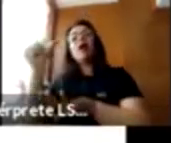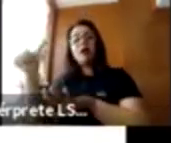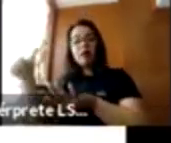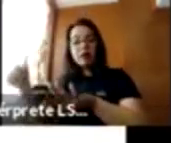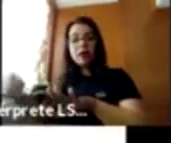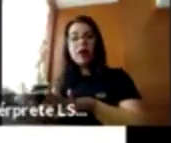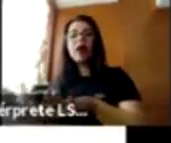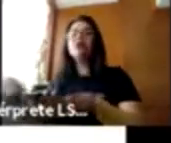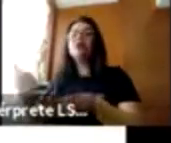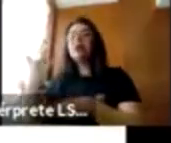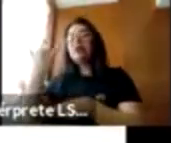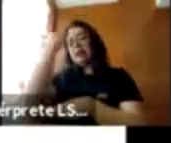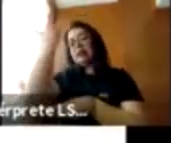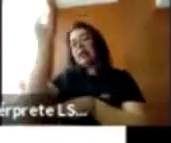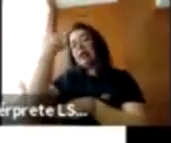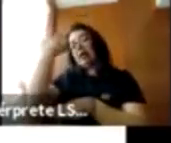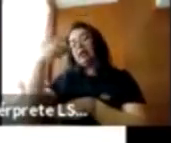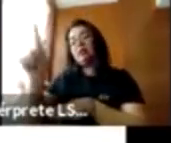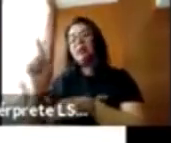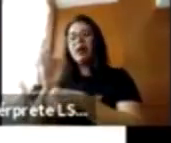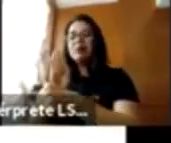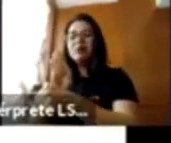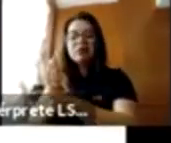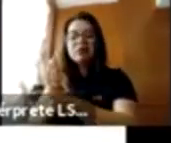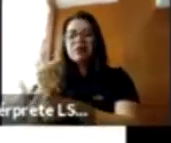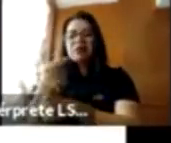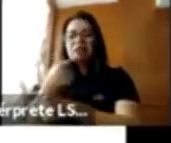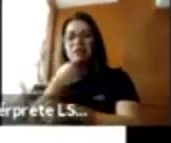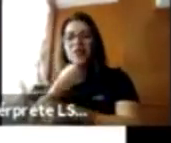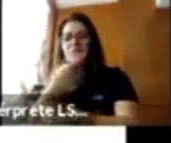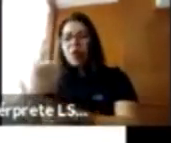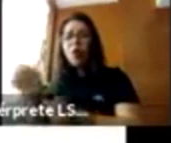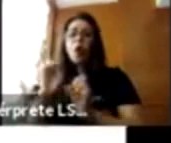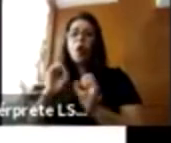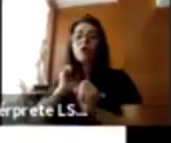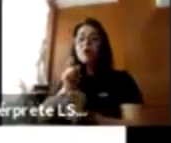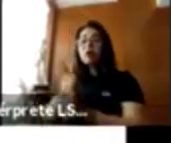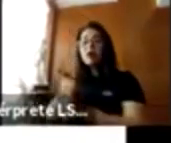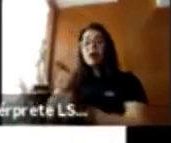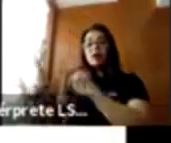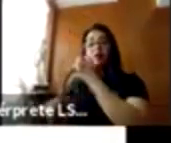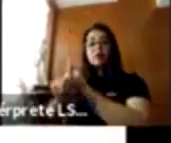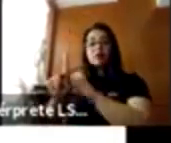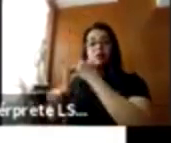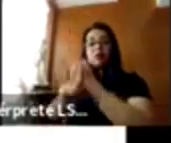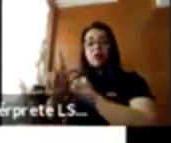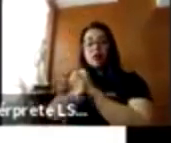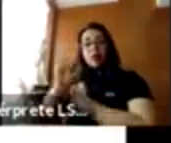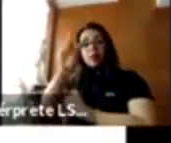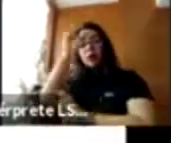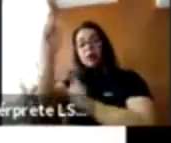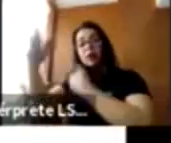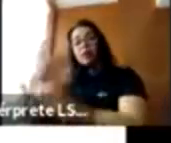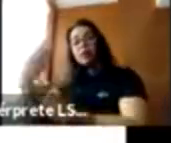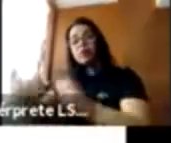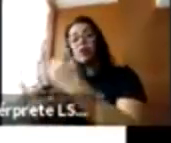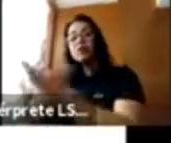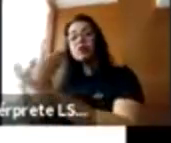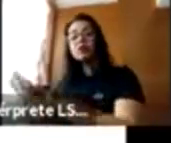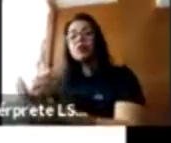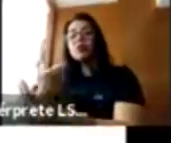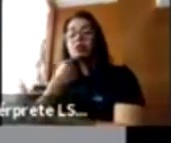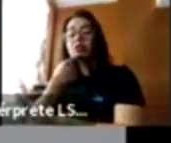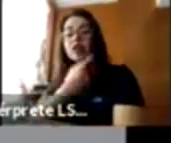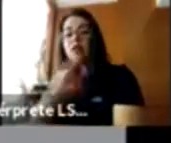a los niños, a detectar los casos de violencia y a actuar para que esto no pase en el futuro próximo.